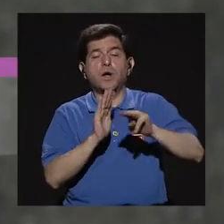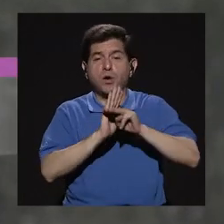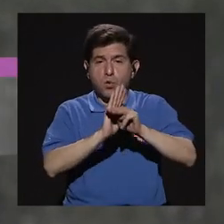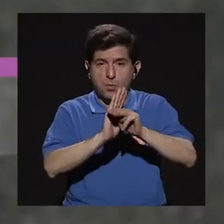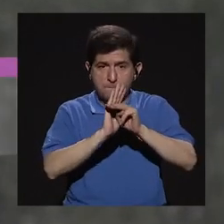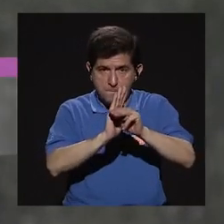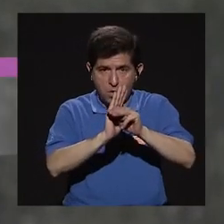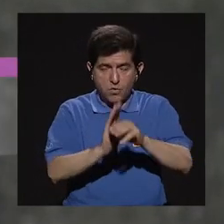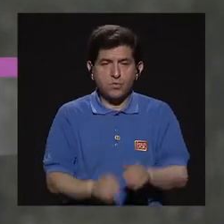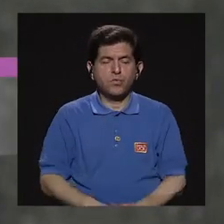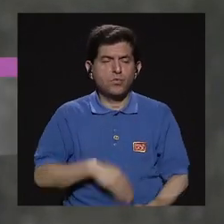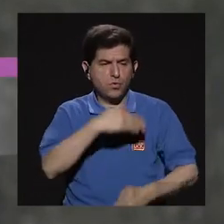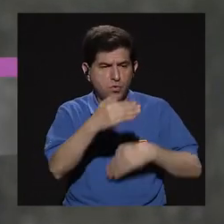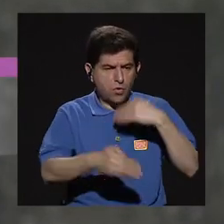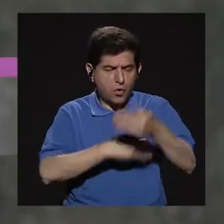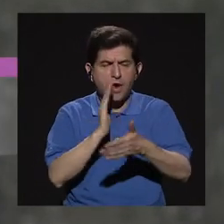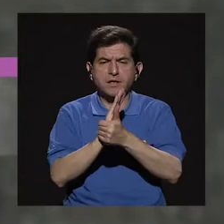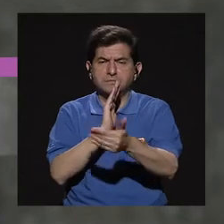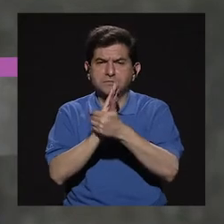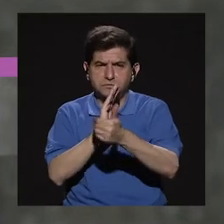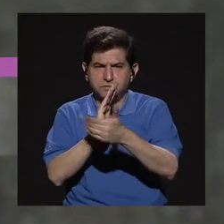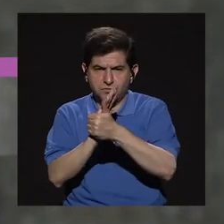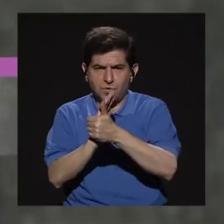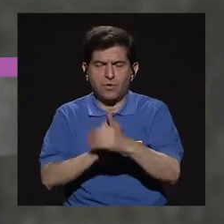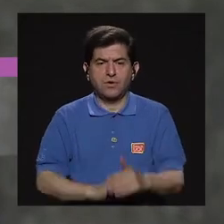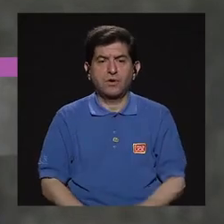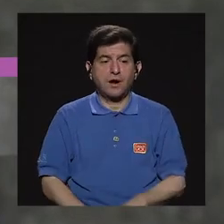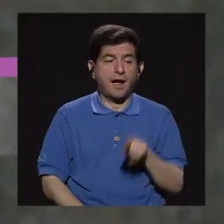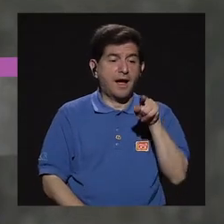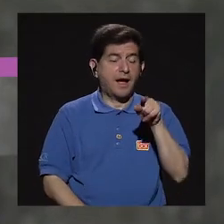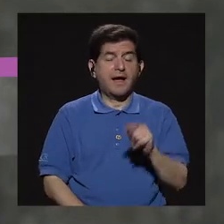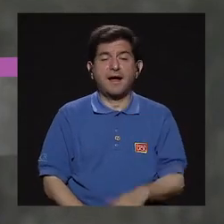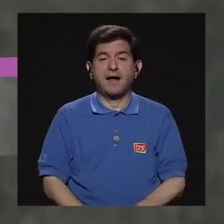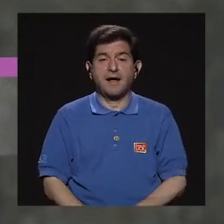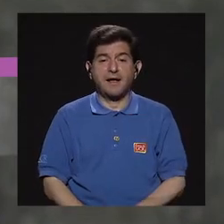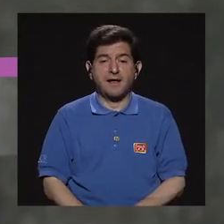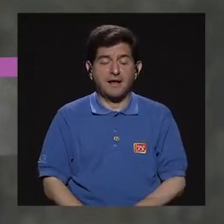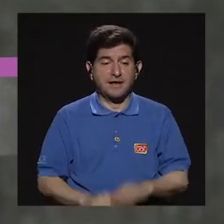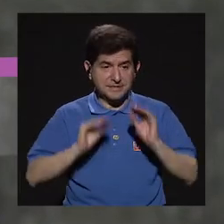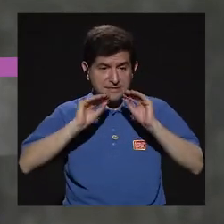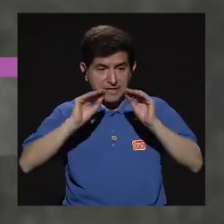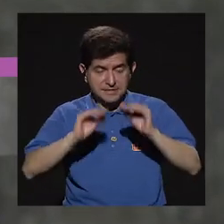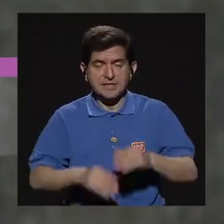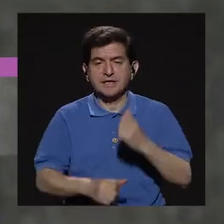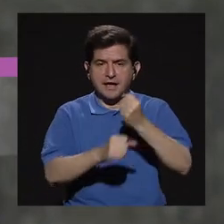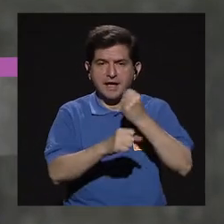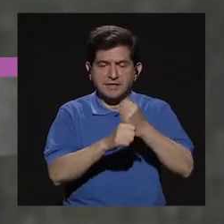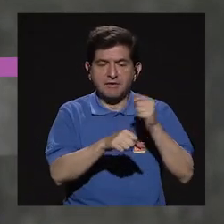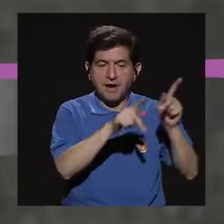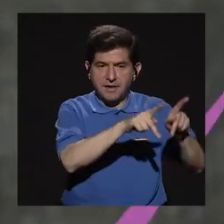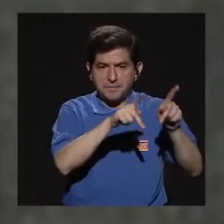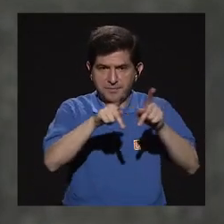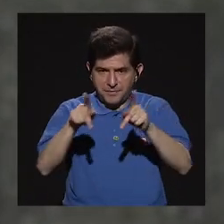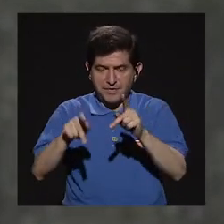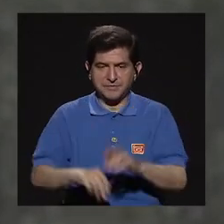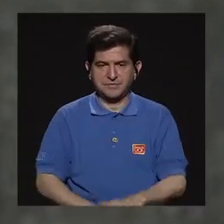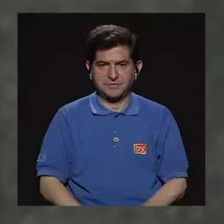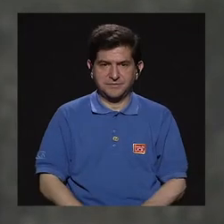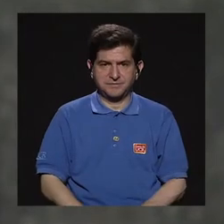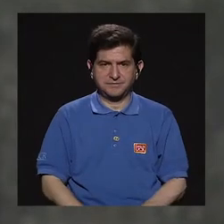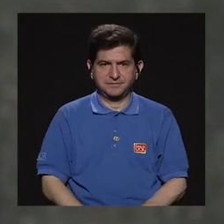módulo de gestión del talento, entonces aquí las enseñamos a ellas a trabajar, digamos, con gente, ¿verdad?